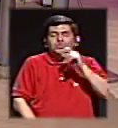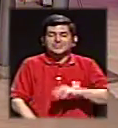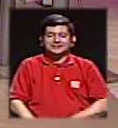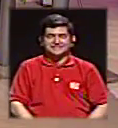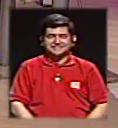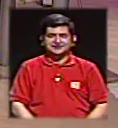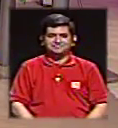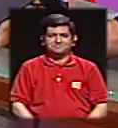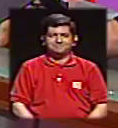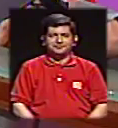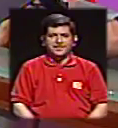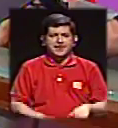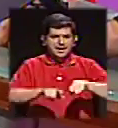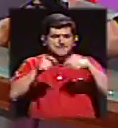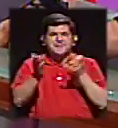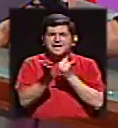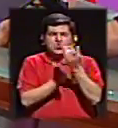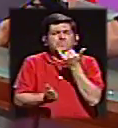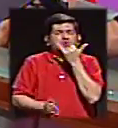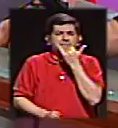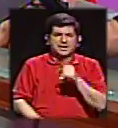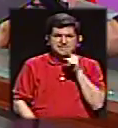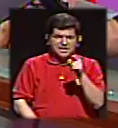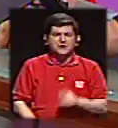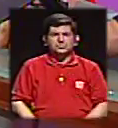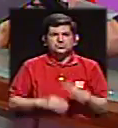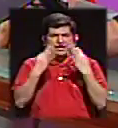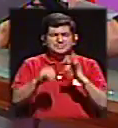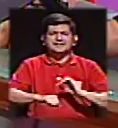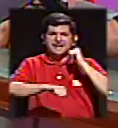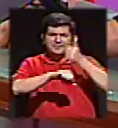¿Qué ha pasado con el periodismo investigativo? ¿Alguna vez le han tirado línea a ustedes?